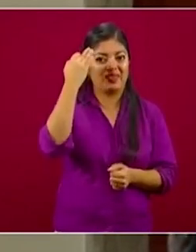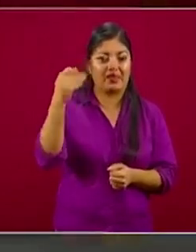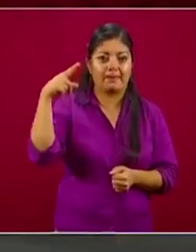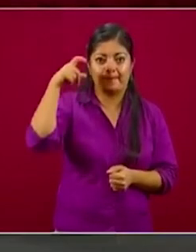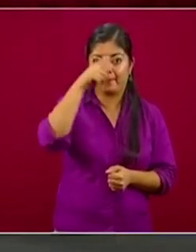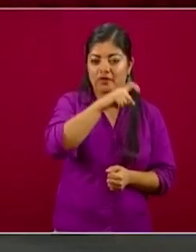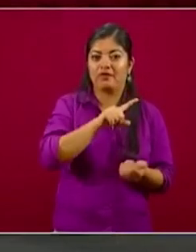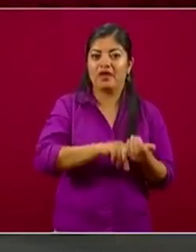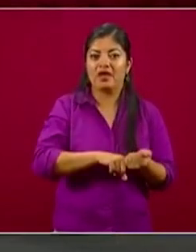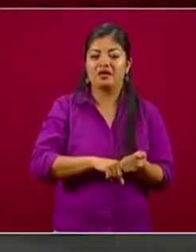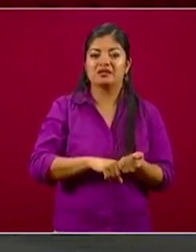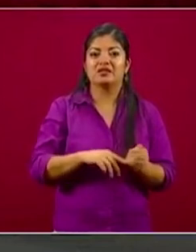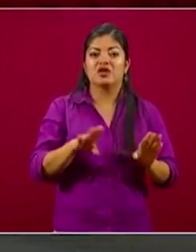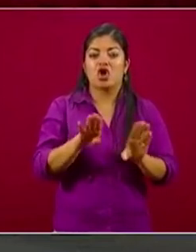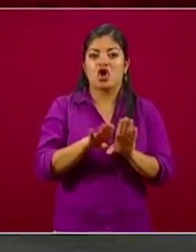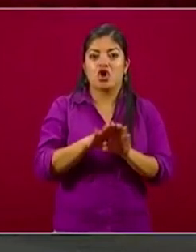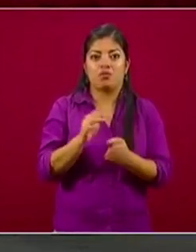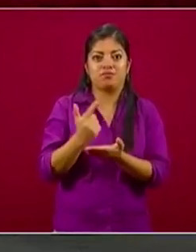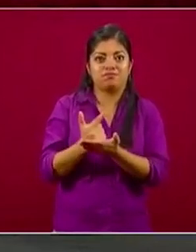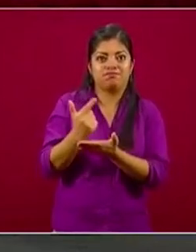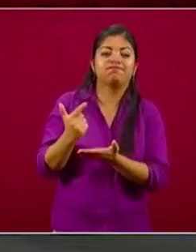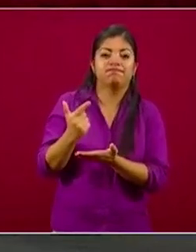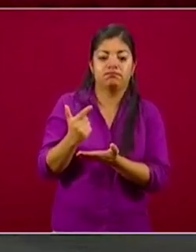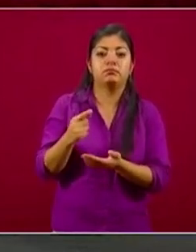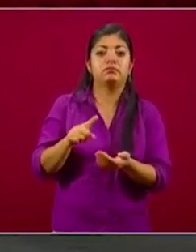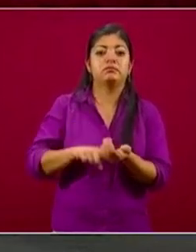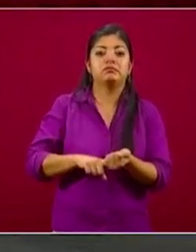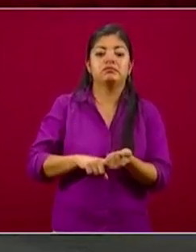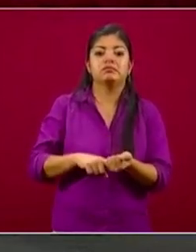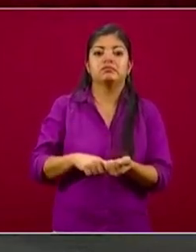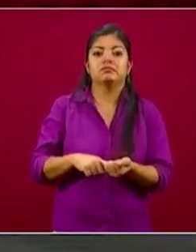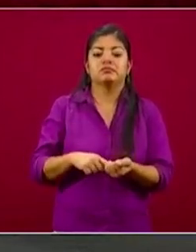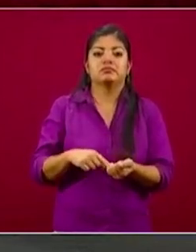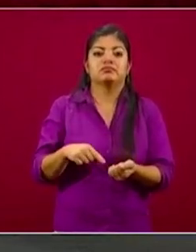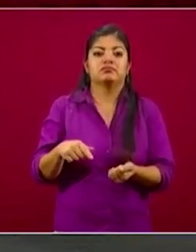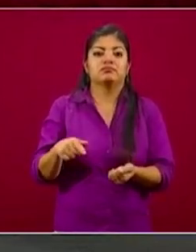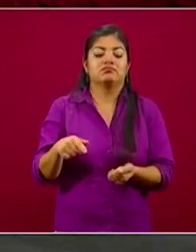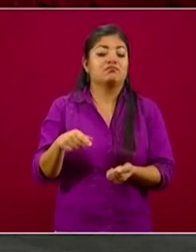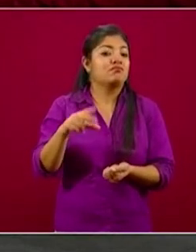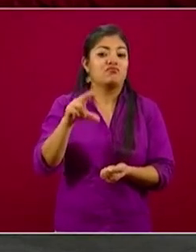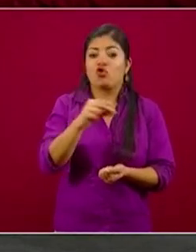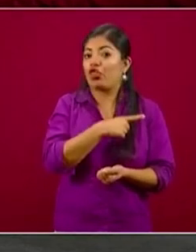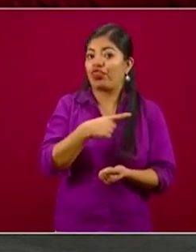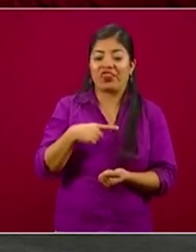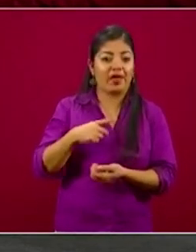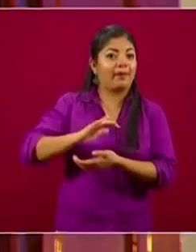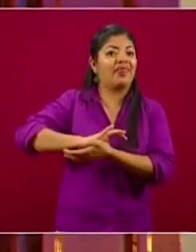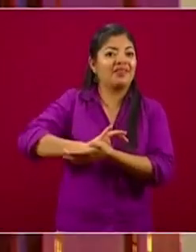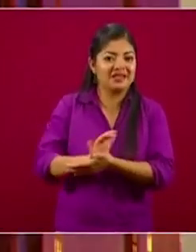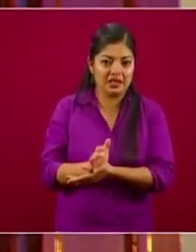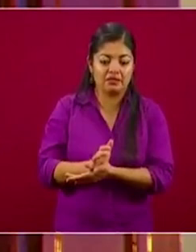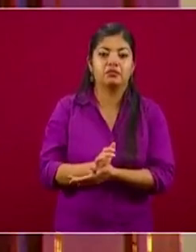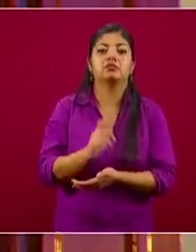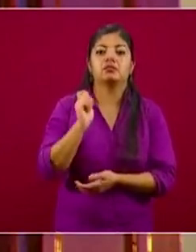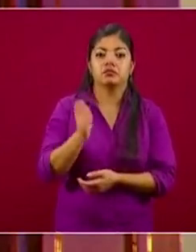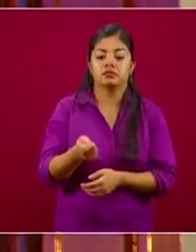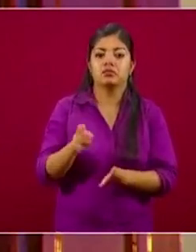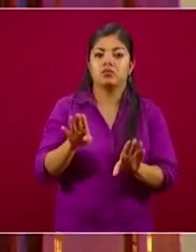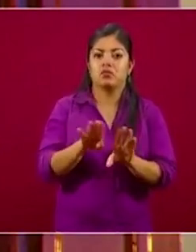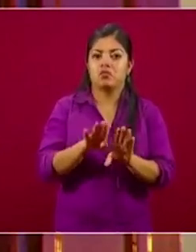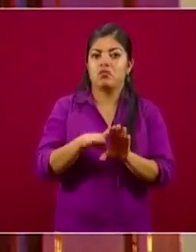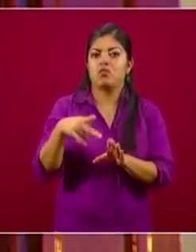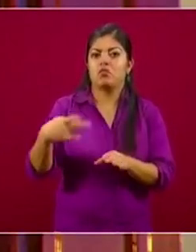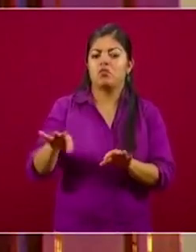de medicina crítica se estableció explícitamente como una causa de no discriminación o de no decisión el tema de la expresión